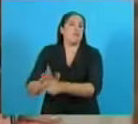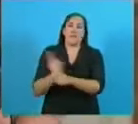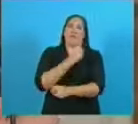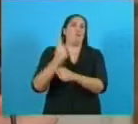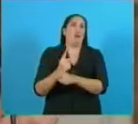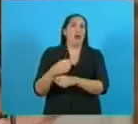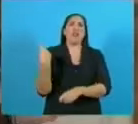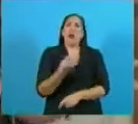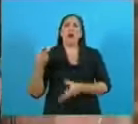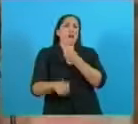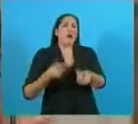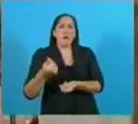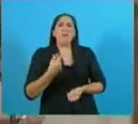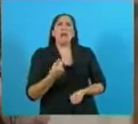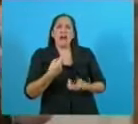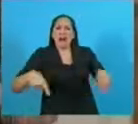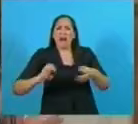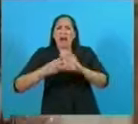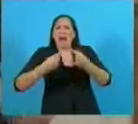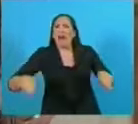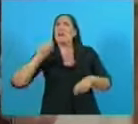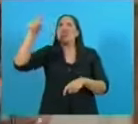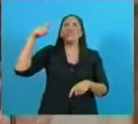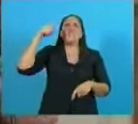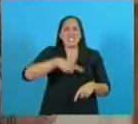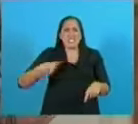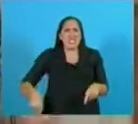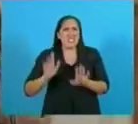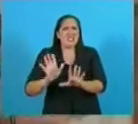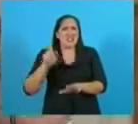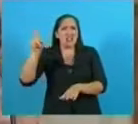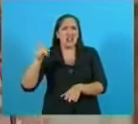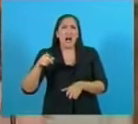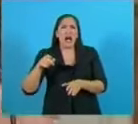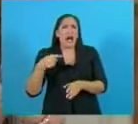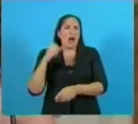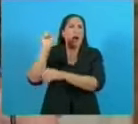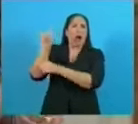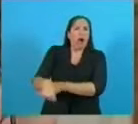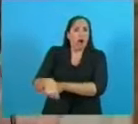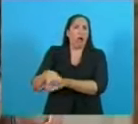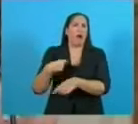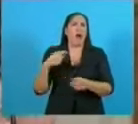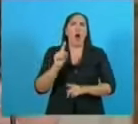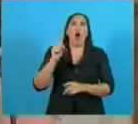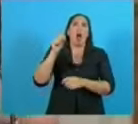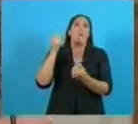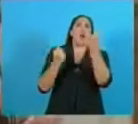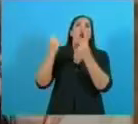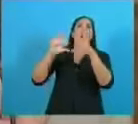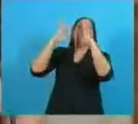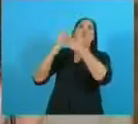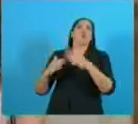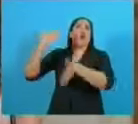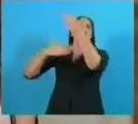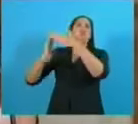otros. ¿Qué van a hacer? Vamos a ignorar a 1.353 millones, vamos a ignorar a la primera economía del mundo,